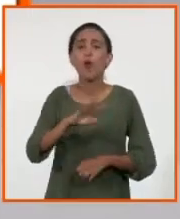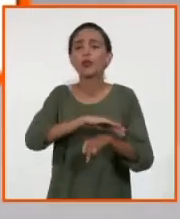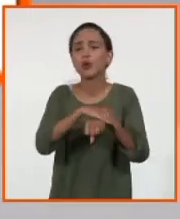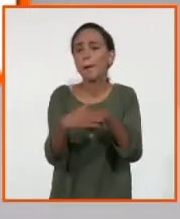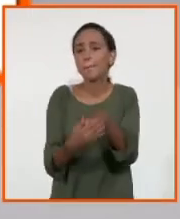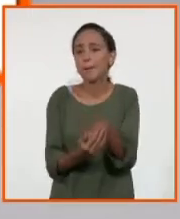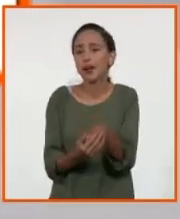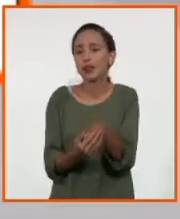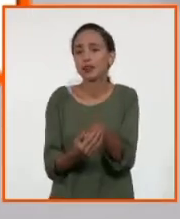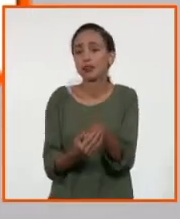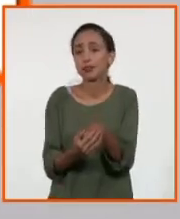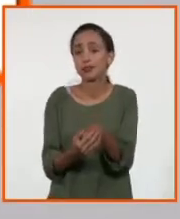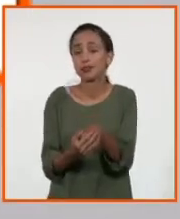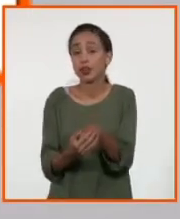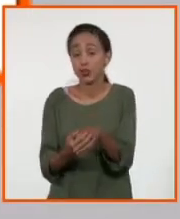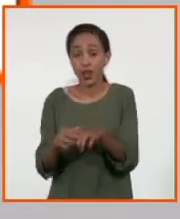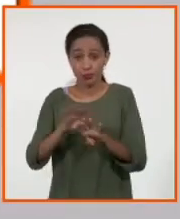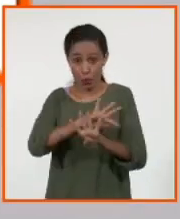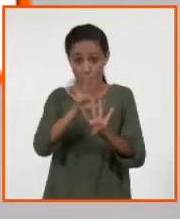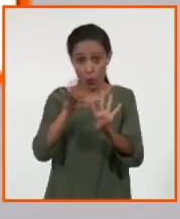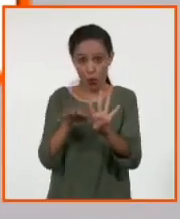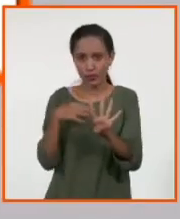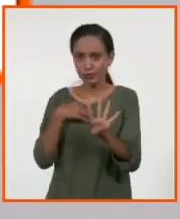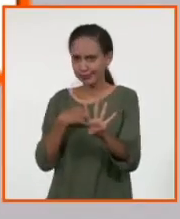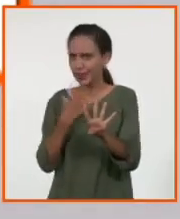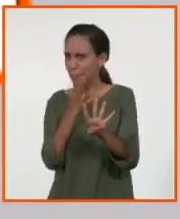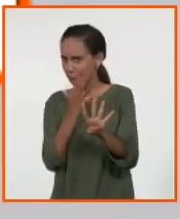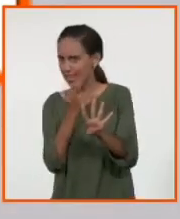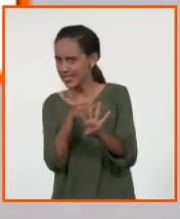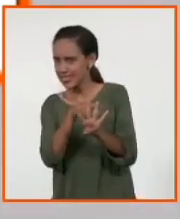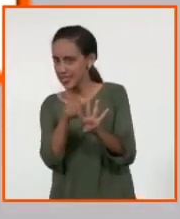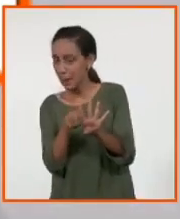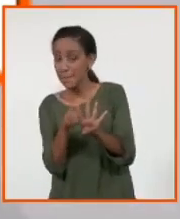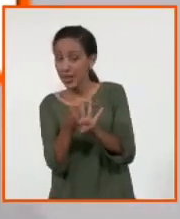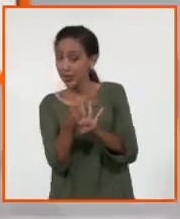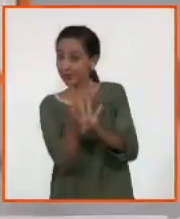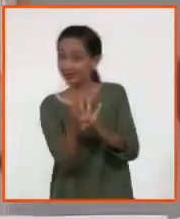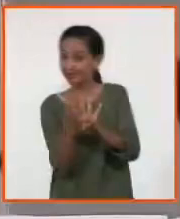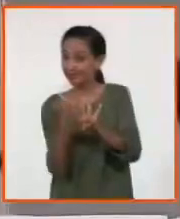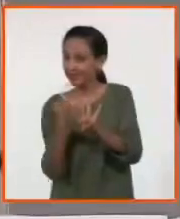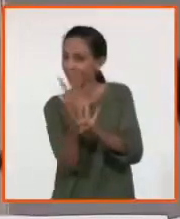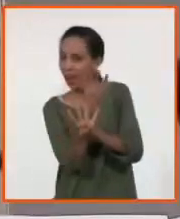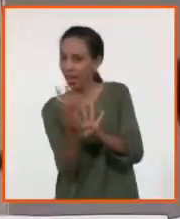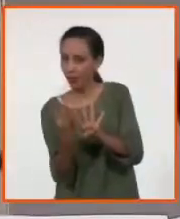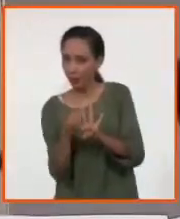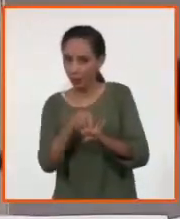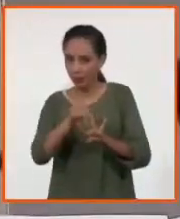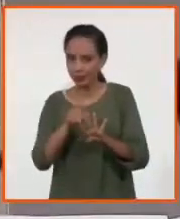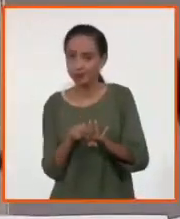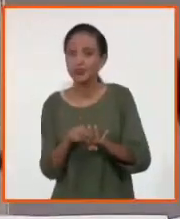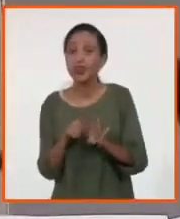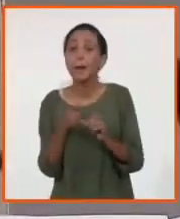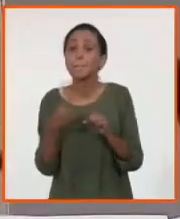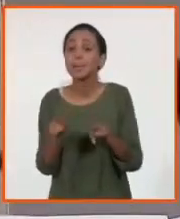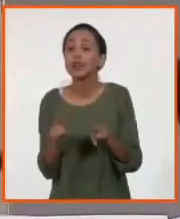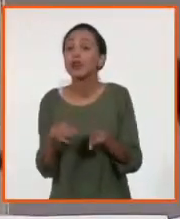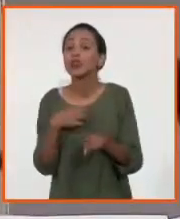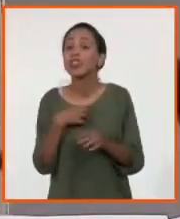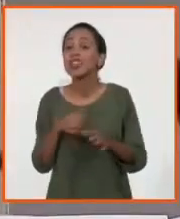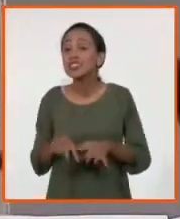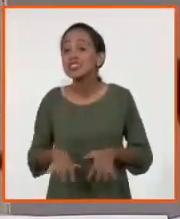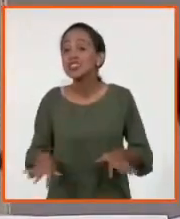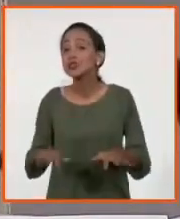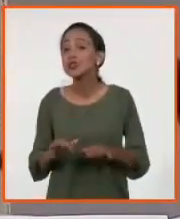Tienen cosas comunes, porque son hermanos, pero cada uno es un individuo. Y tiene la situación que